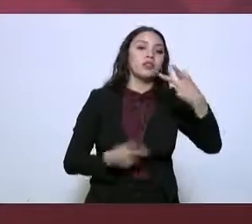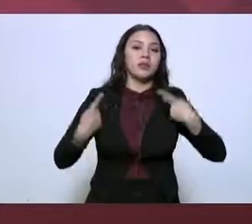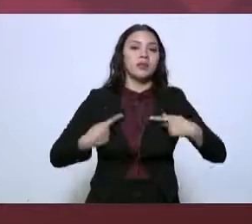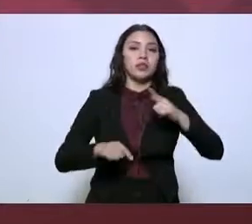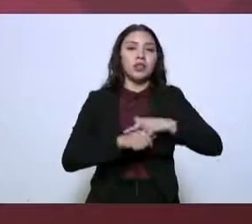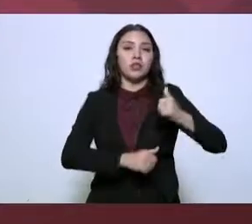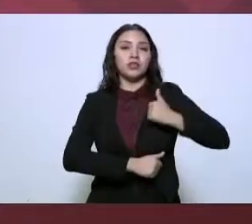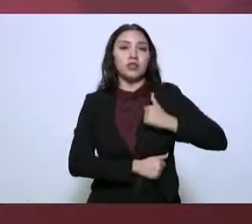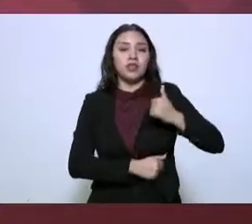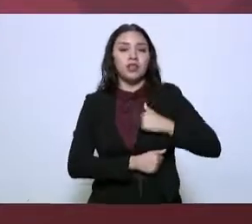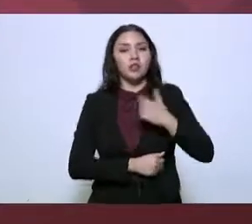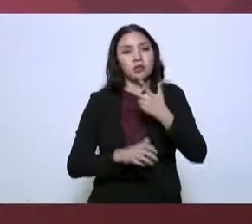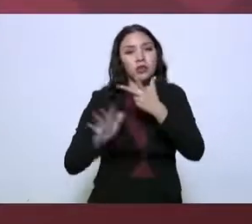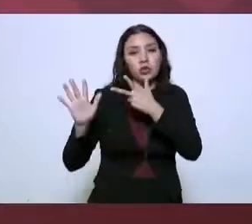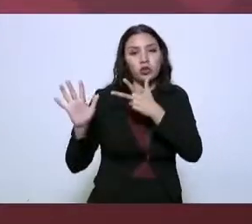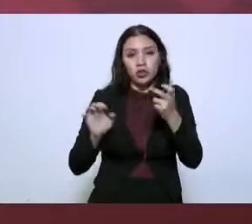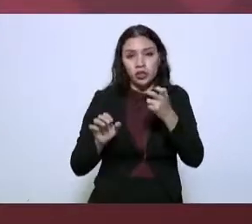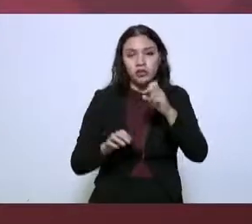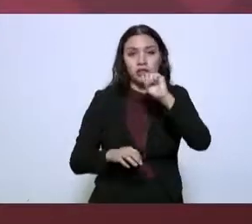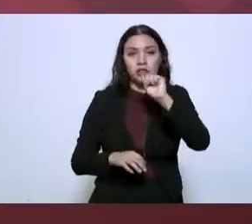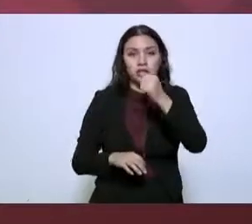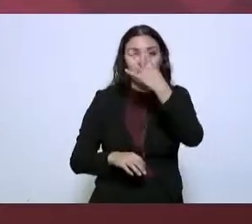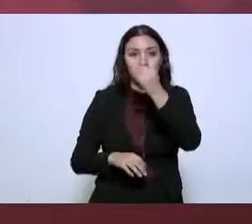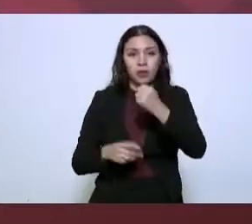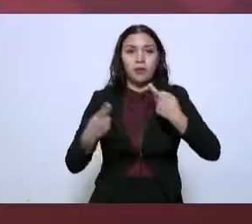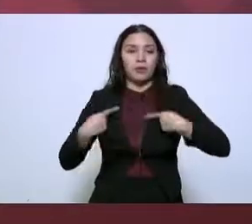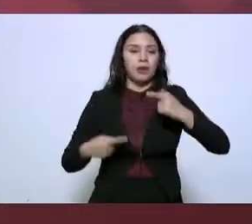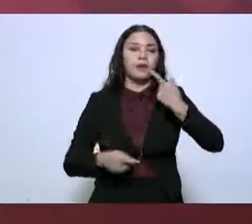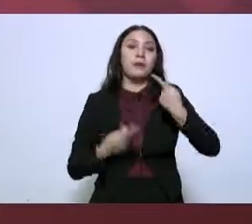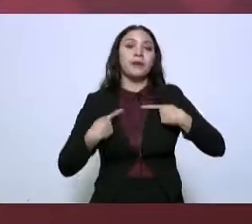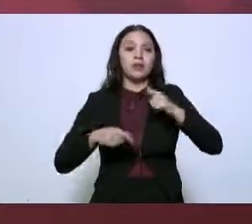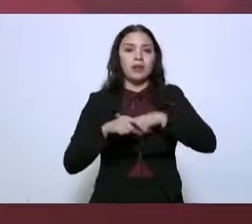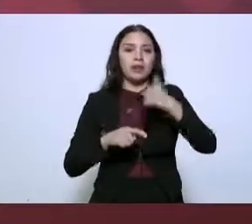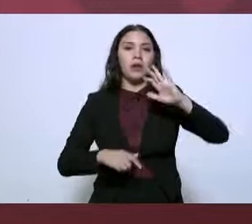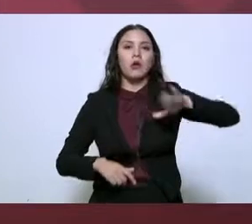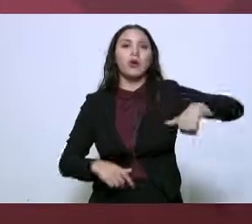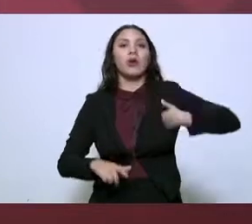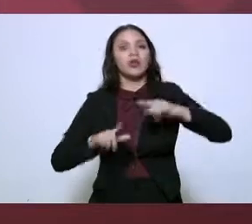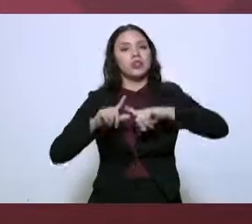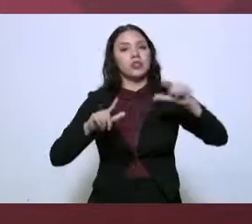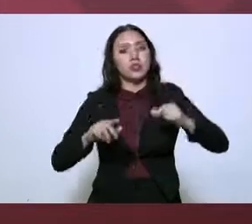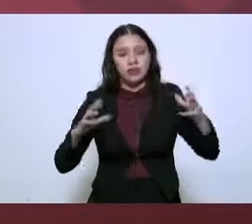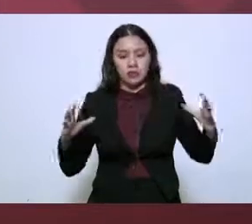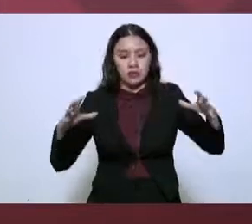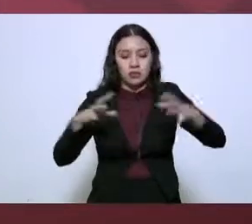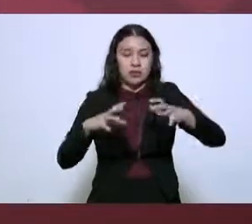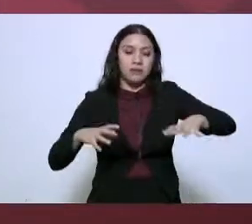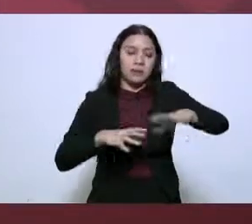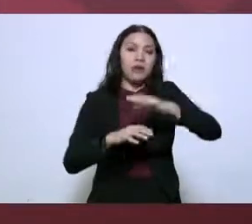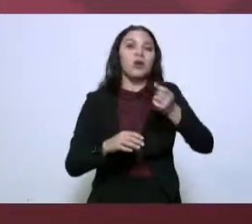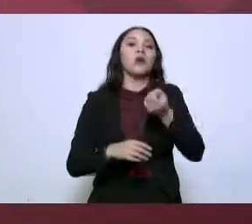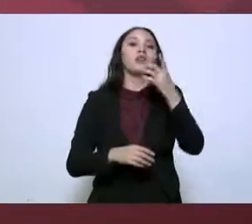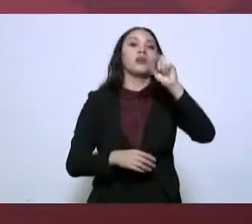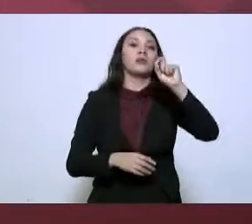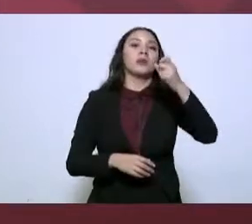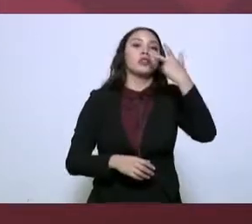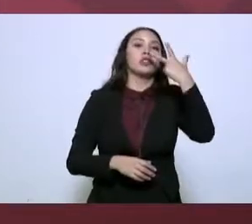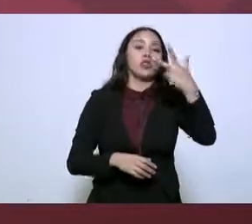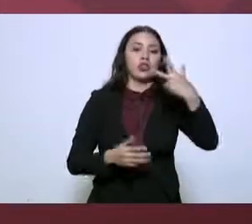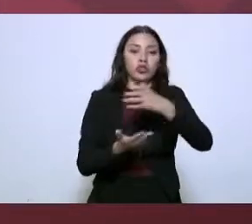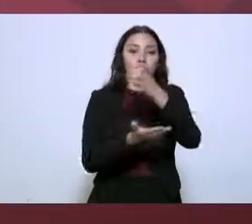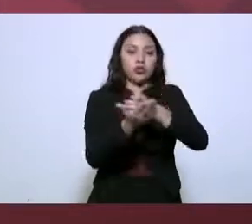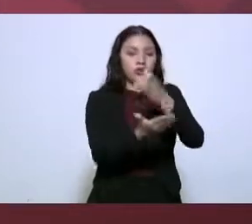Ejército y 869 de la Guardia Nacional, cubriendo 28 municipios en la parte